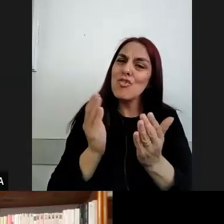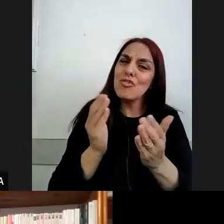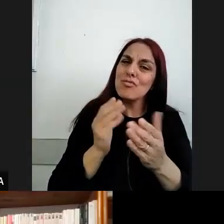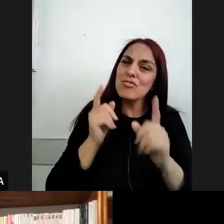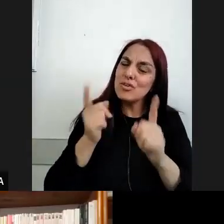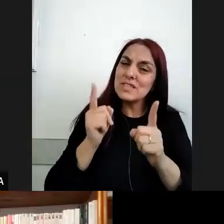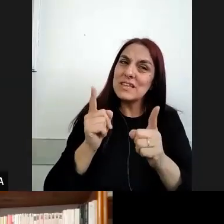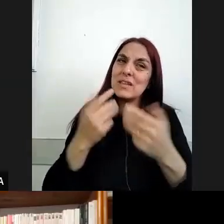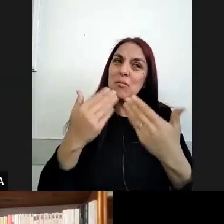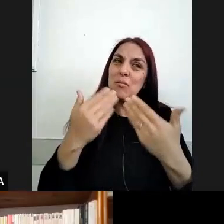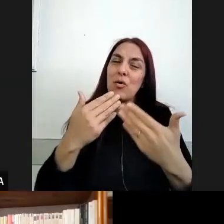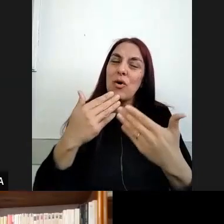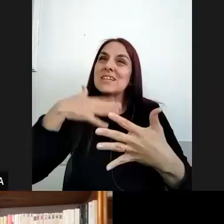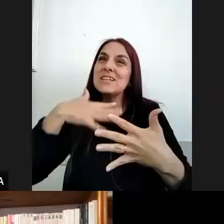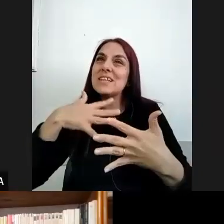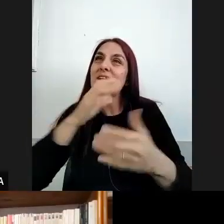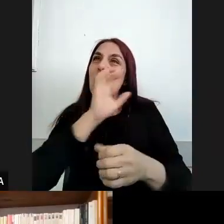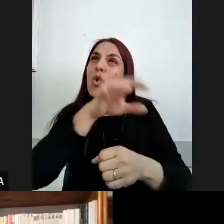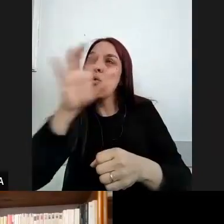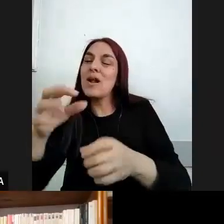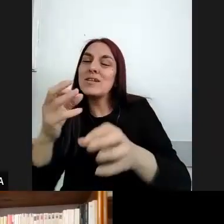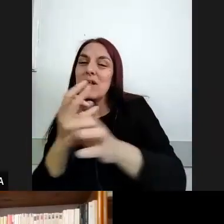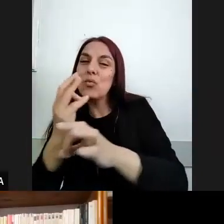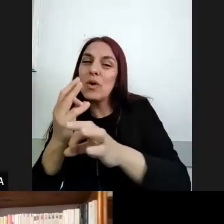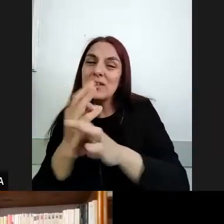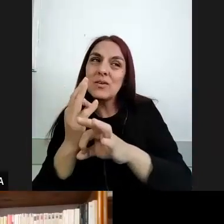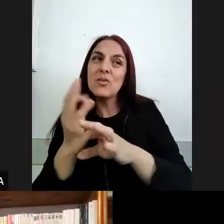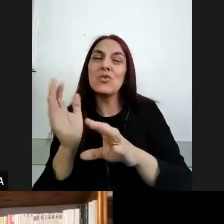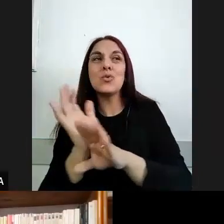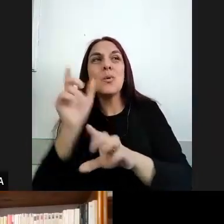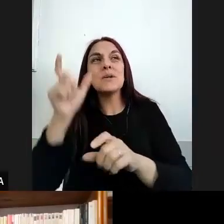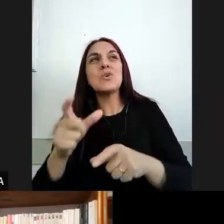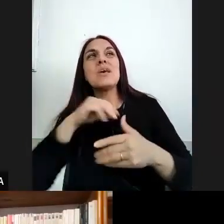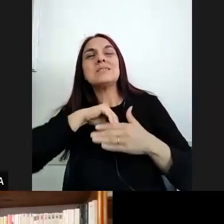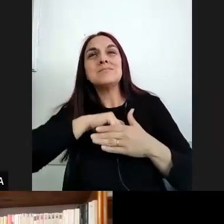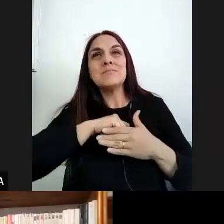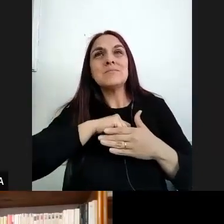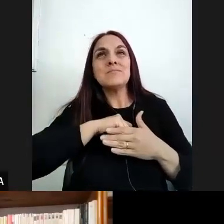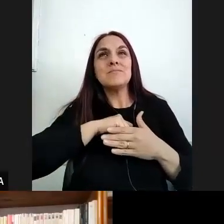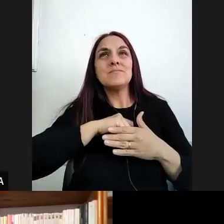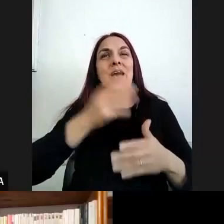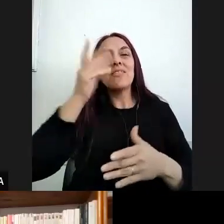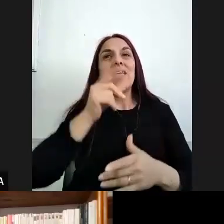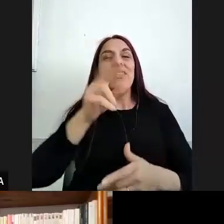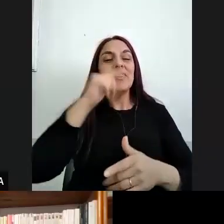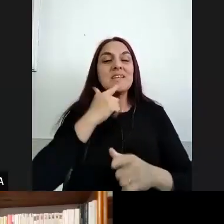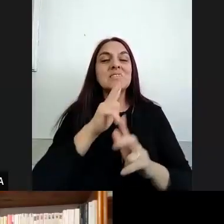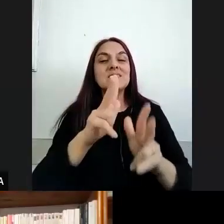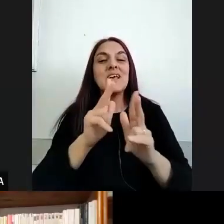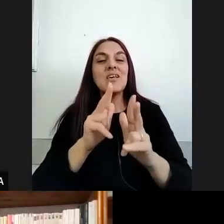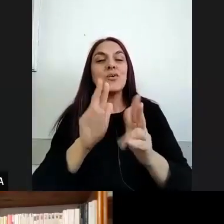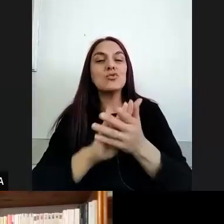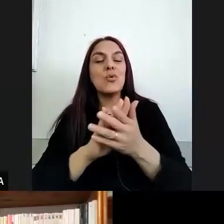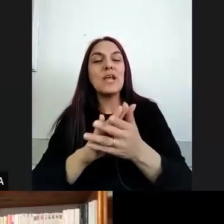espacios educativos de las personas incorporando el planteo de Dris también en relación a la socialización